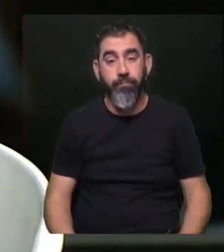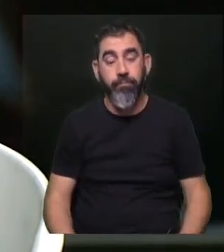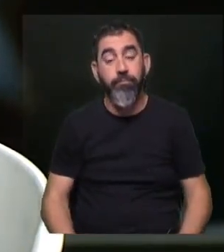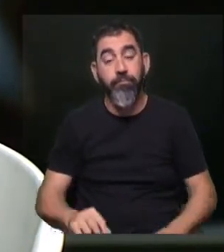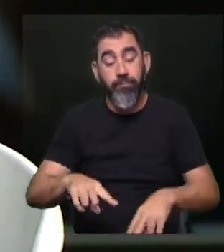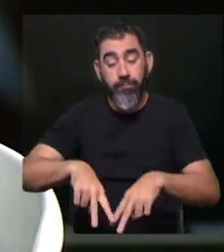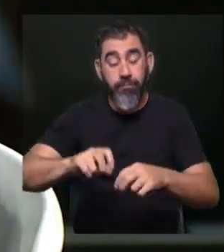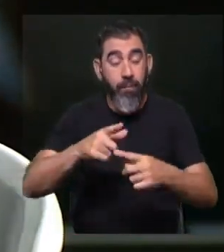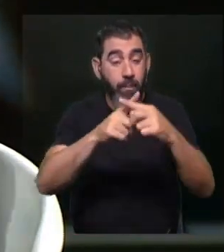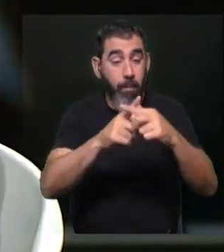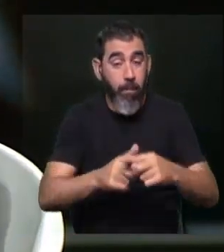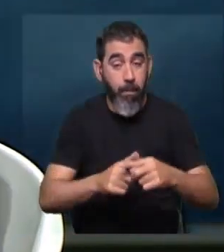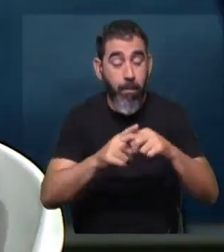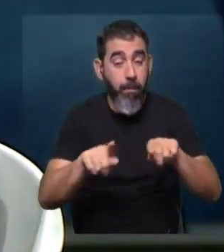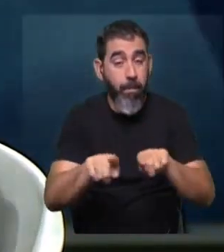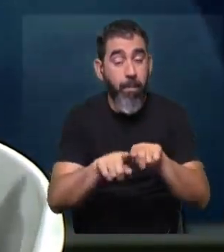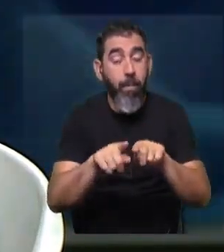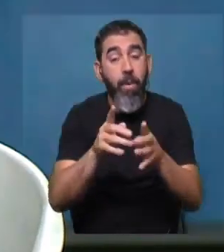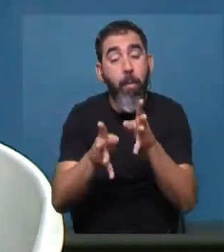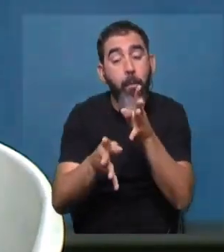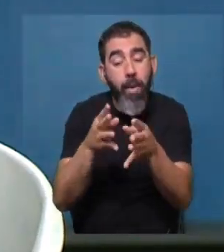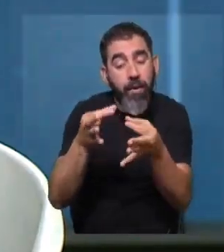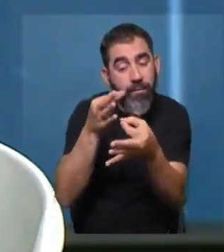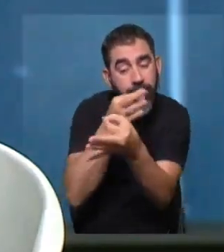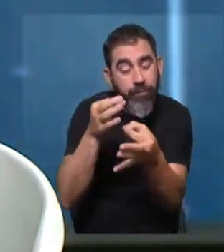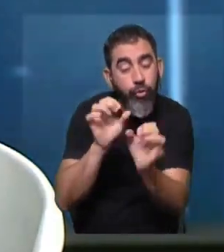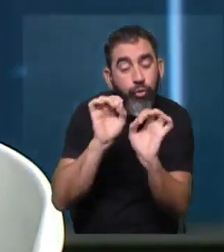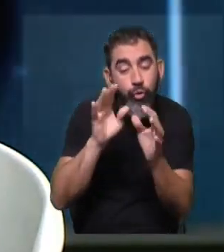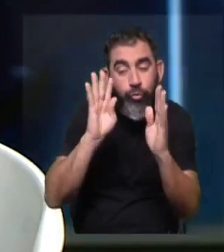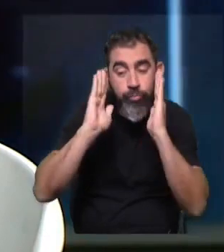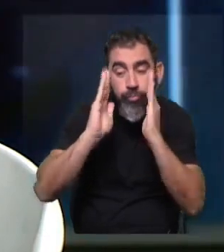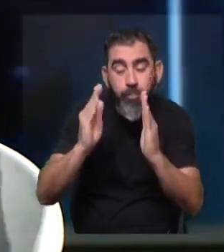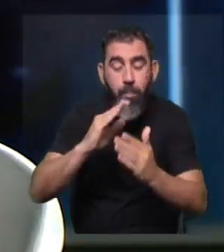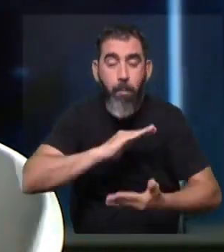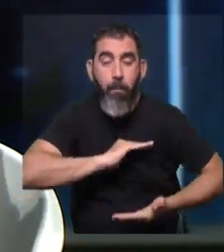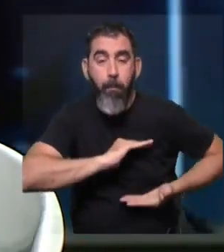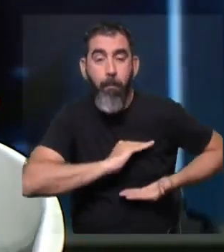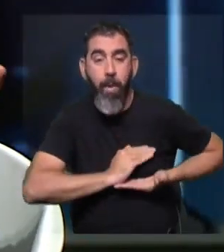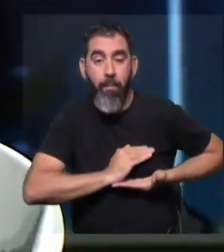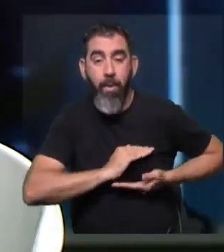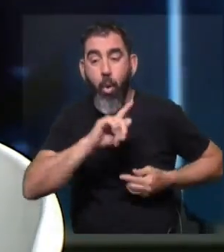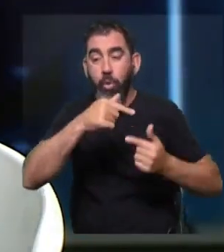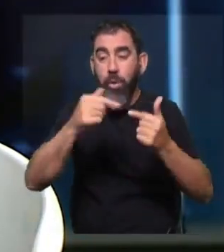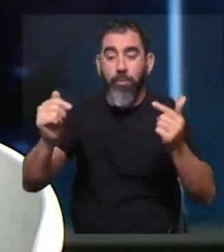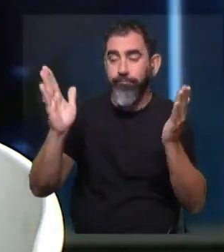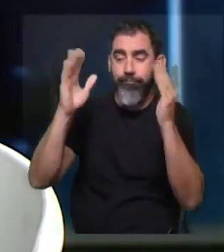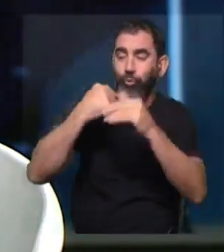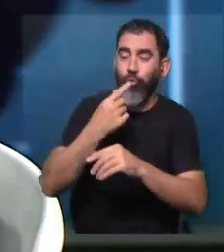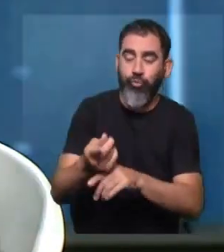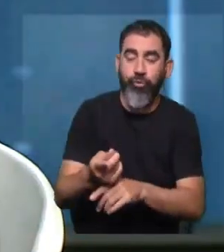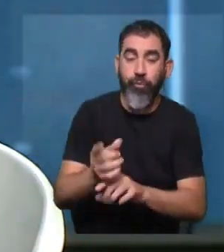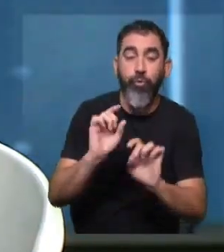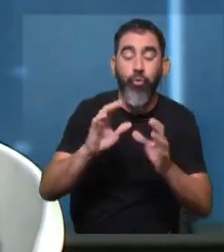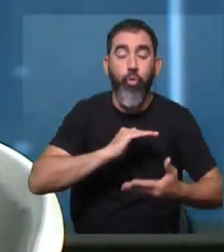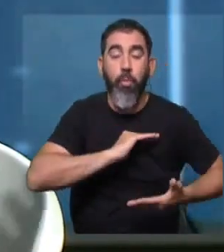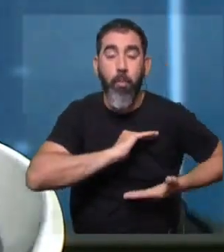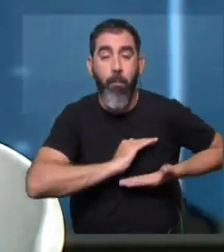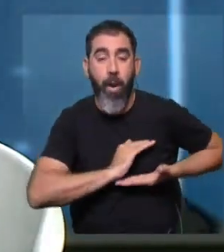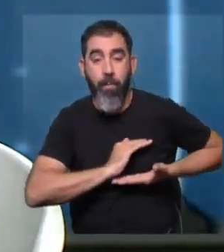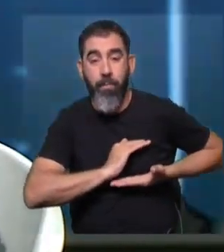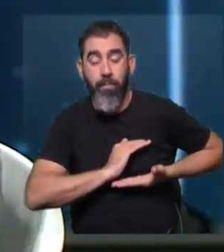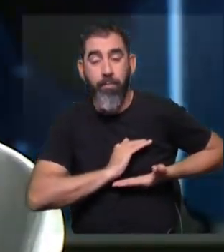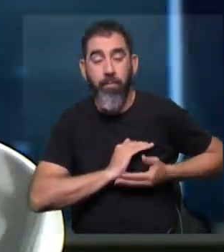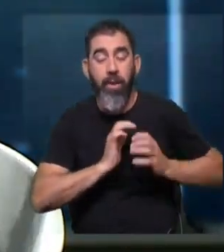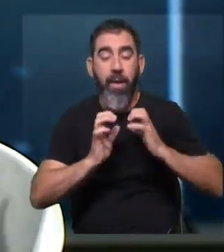un estudio radiológico, nada más que el equipo está especialmente diseñado para la mama, o no se usa para otro tipo de órgano, y en particular se usan